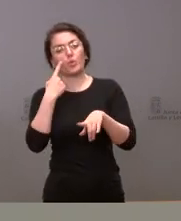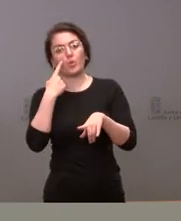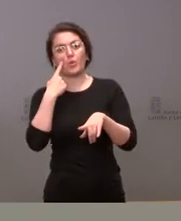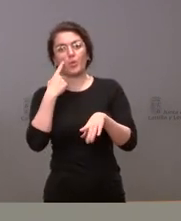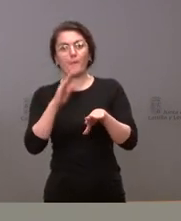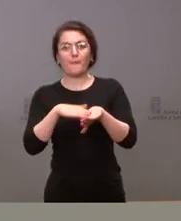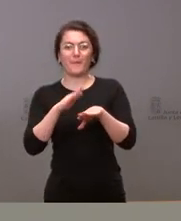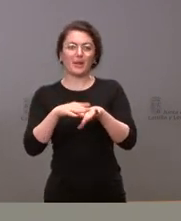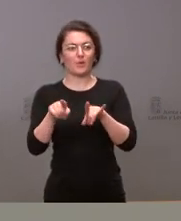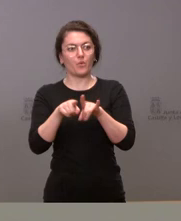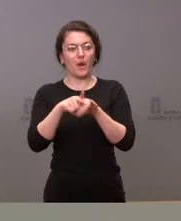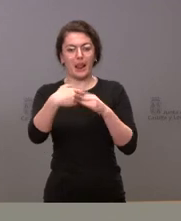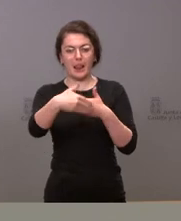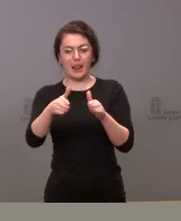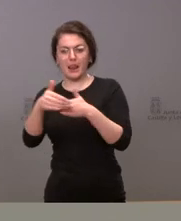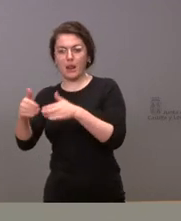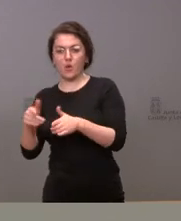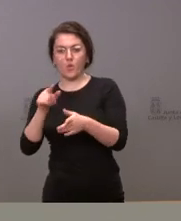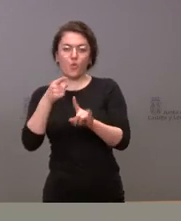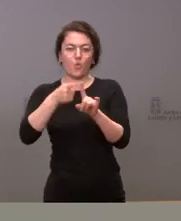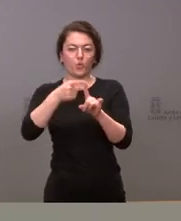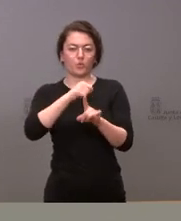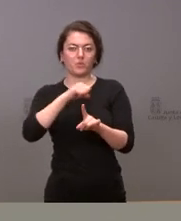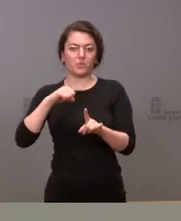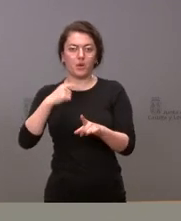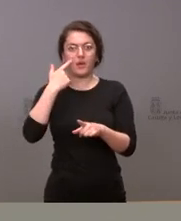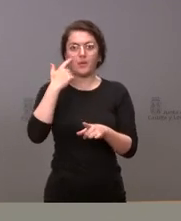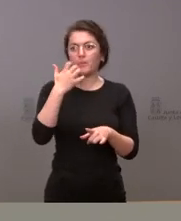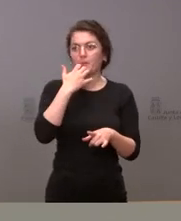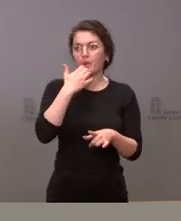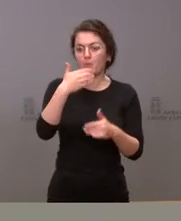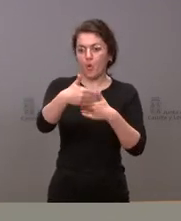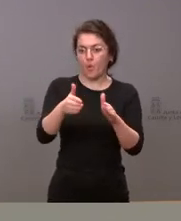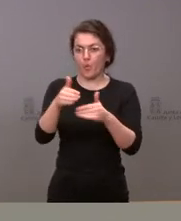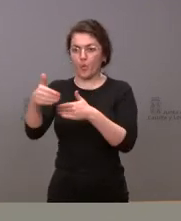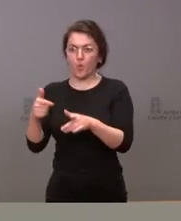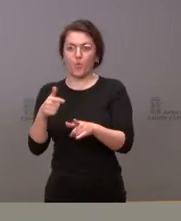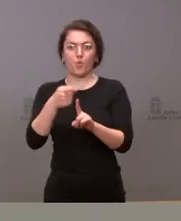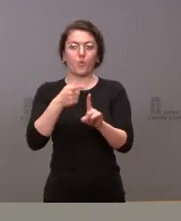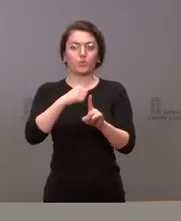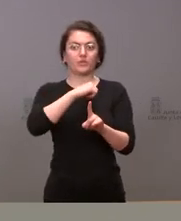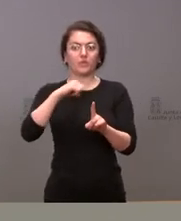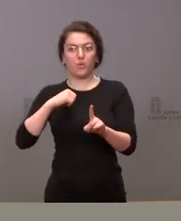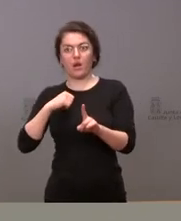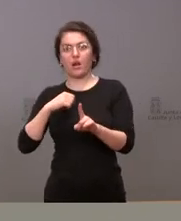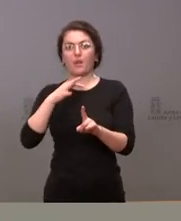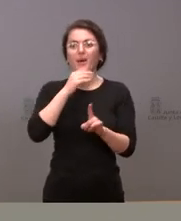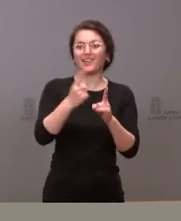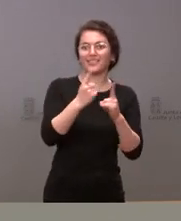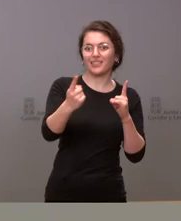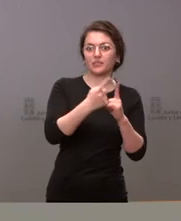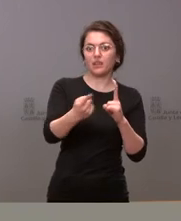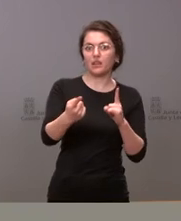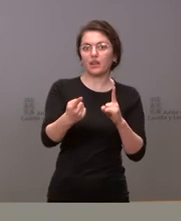uso individual estos dos ámbitos cuáles son compartimentos de uso individual y cuáles son distancias de seguridad que se puedan mantener